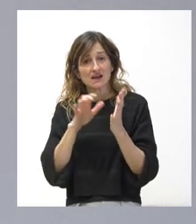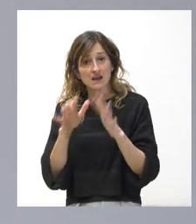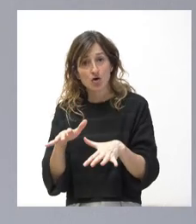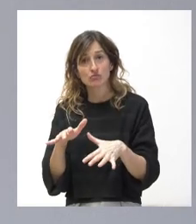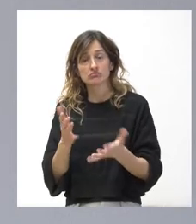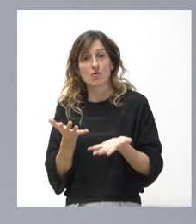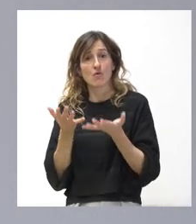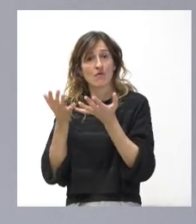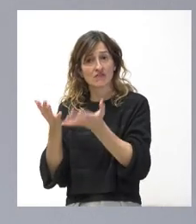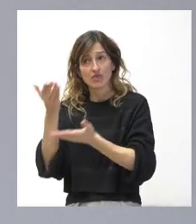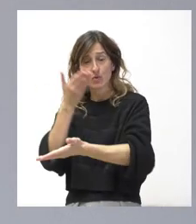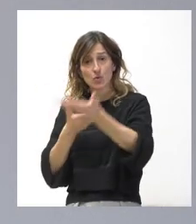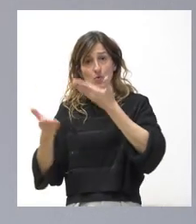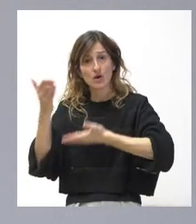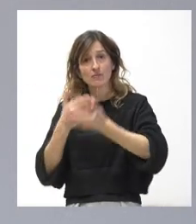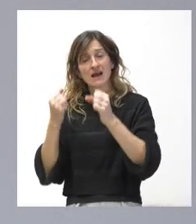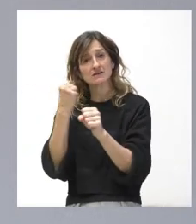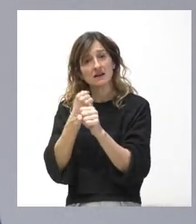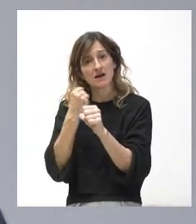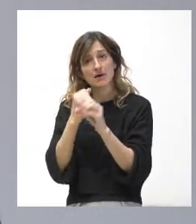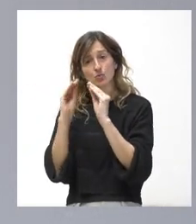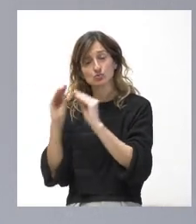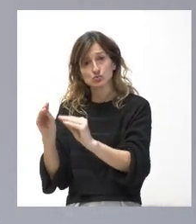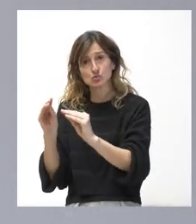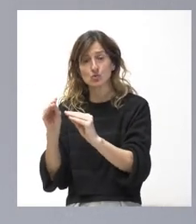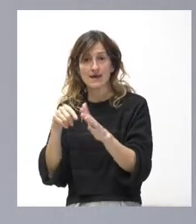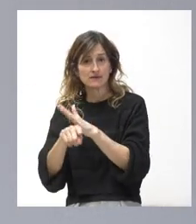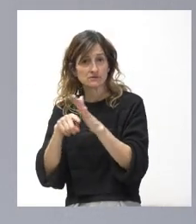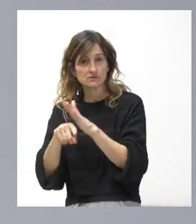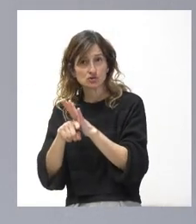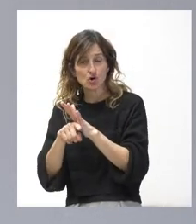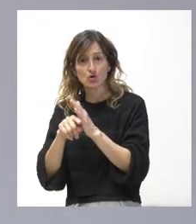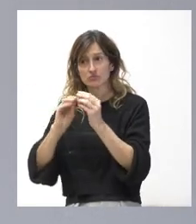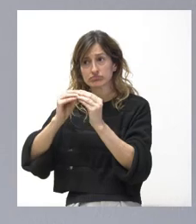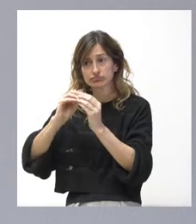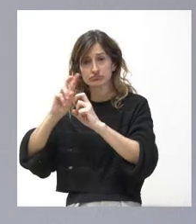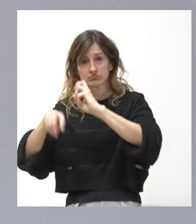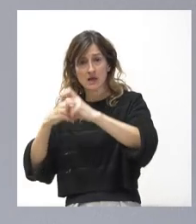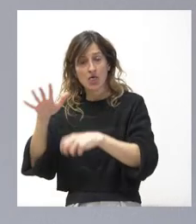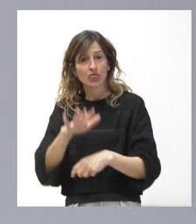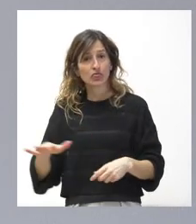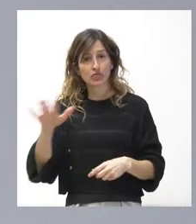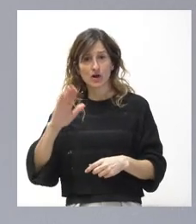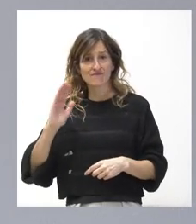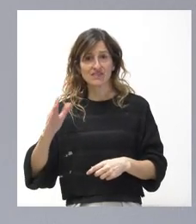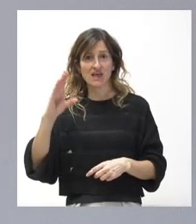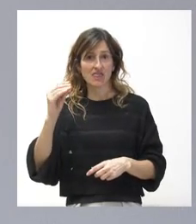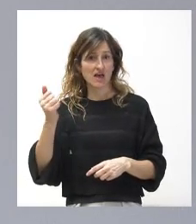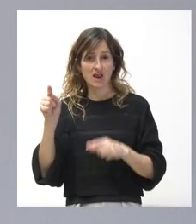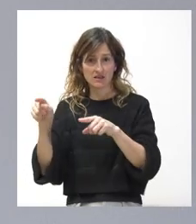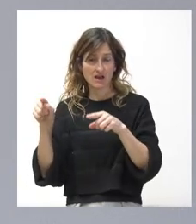colaborar en las labores de acometimiento, gestión y restauración de las zonas afectadas por esta